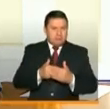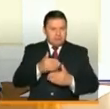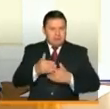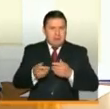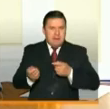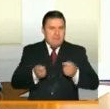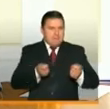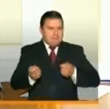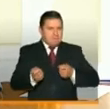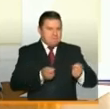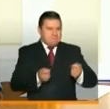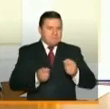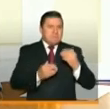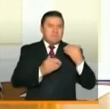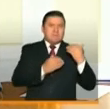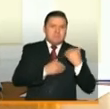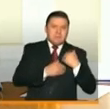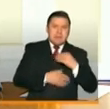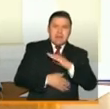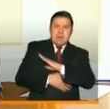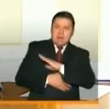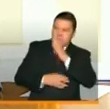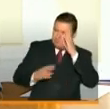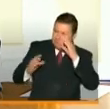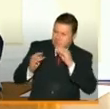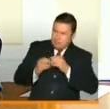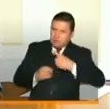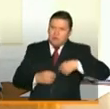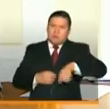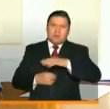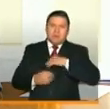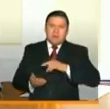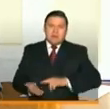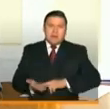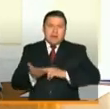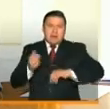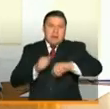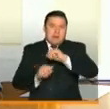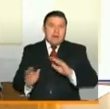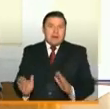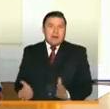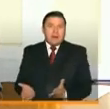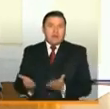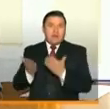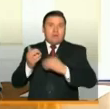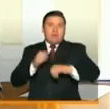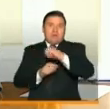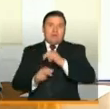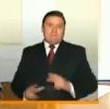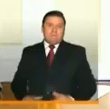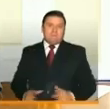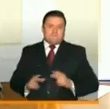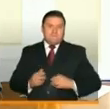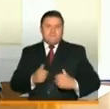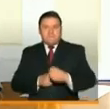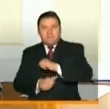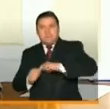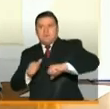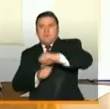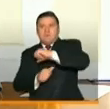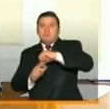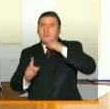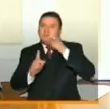a ir manejando con los respectivos alcaldes para que nosotros recuperemos vida productiva y lo hagamos